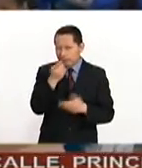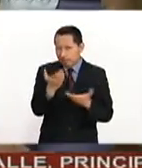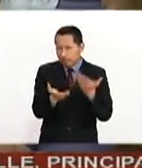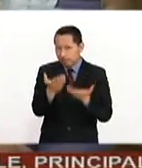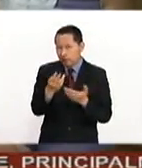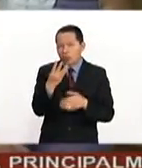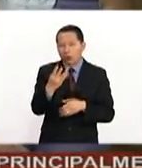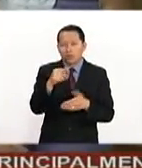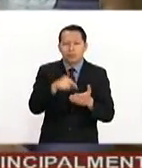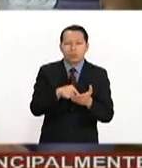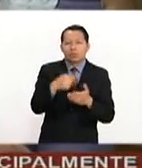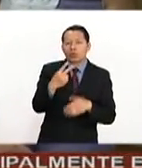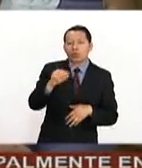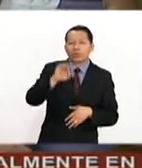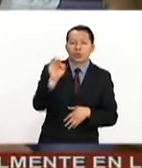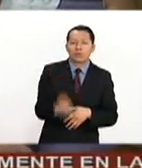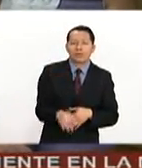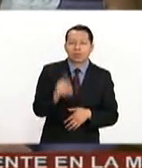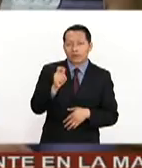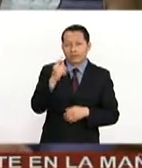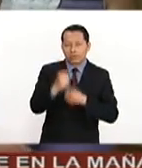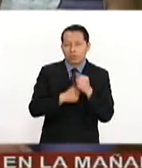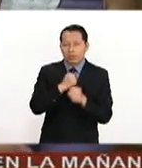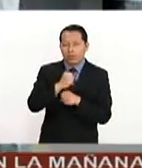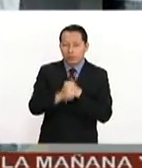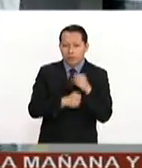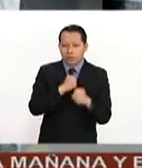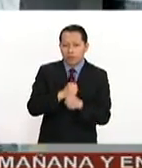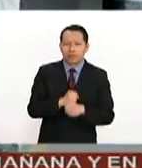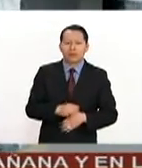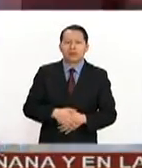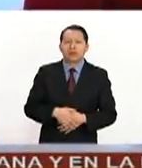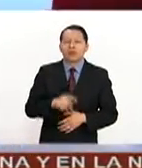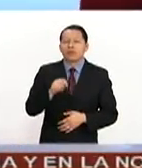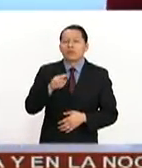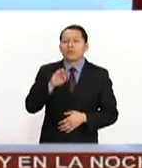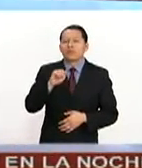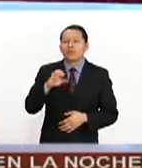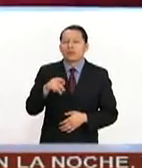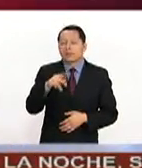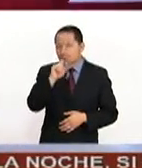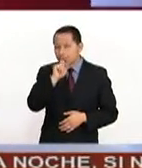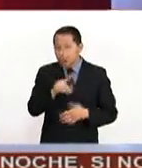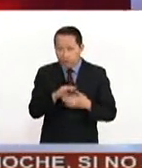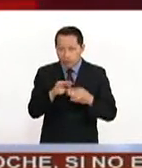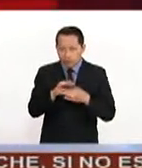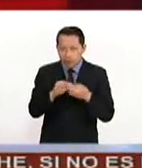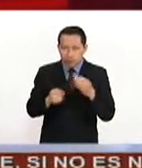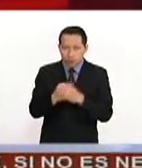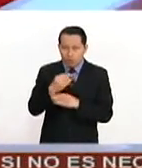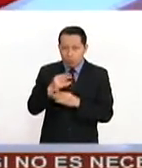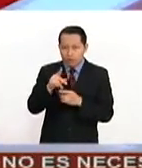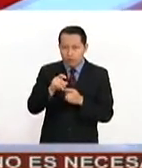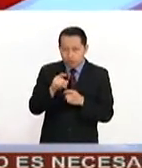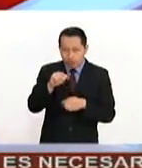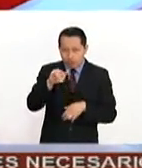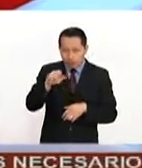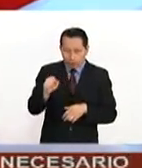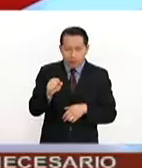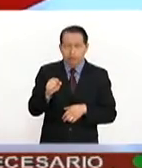tasa del 4.2%, una tasa anual. Tufik, estos nuevos ingresos al IMSS,